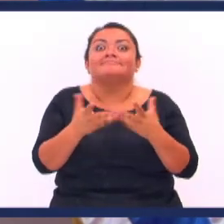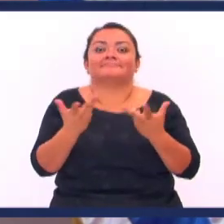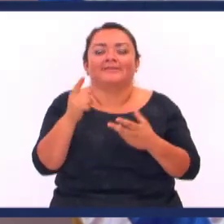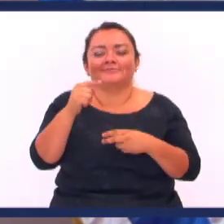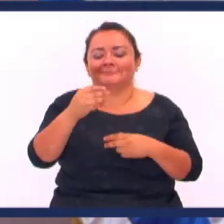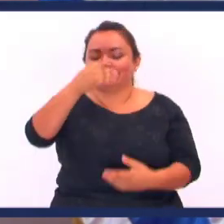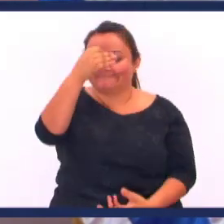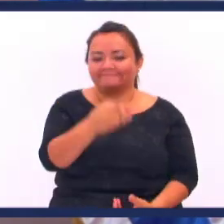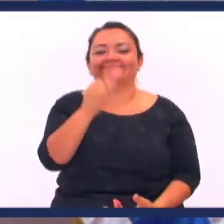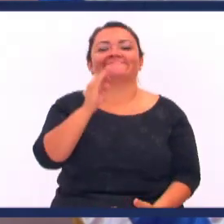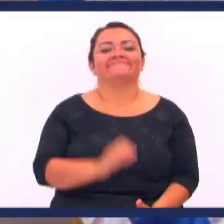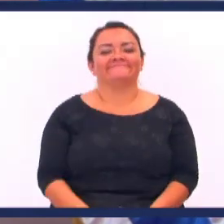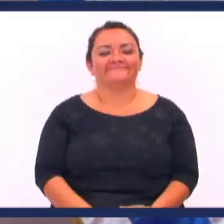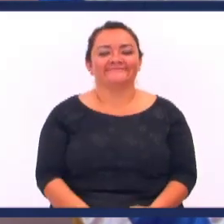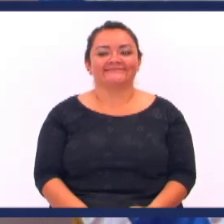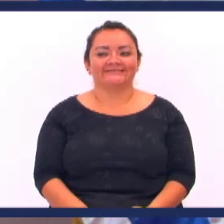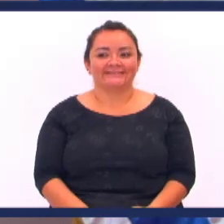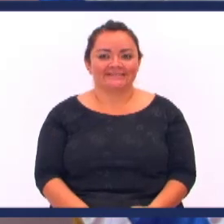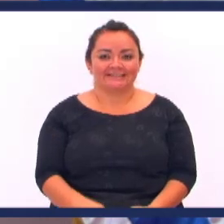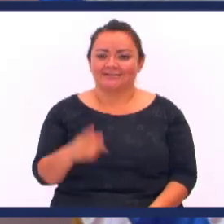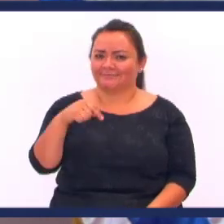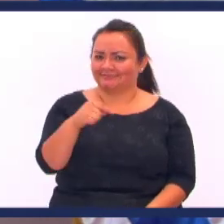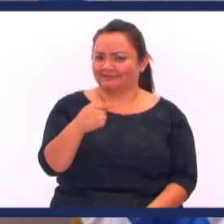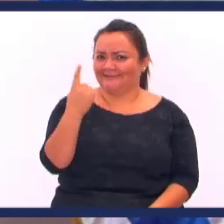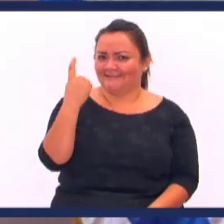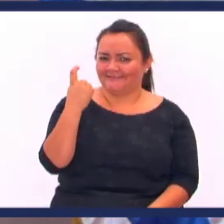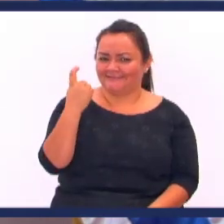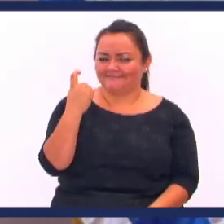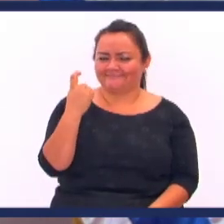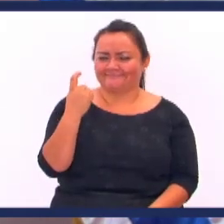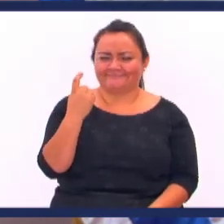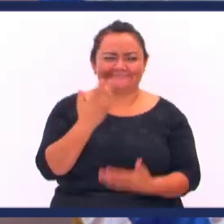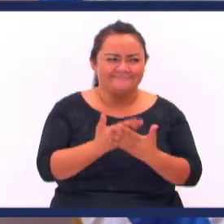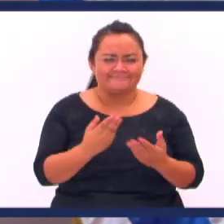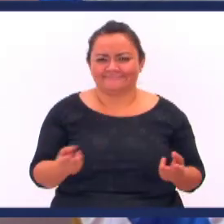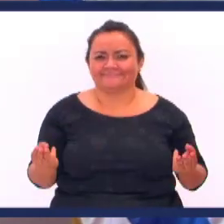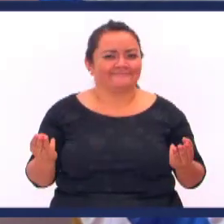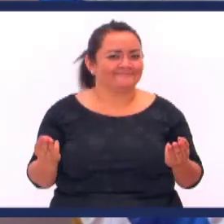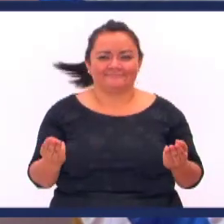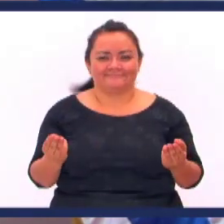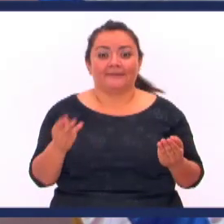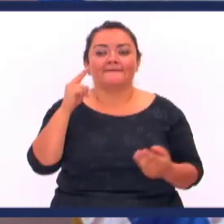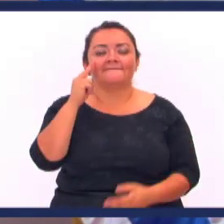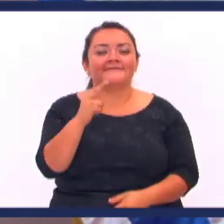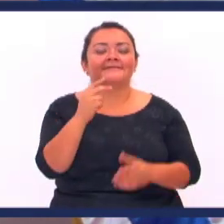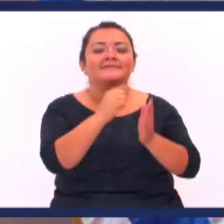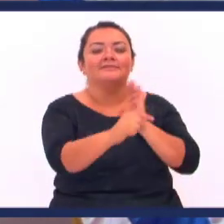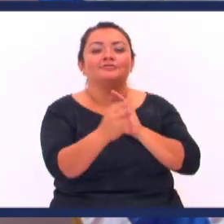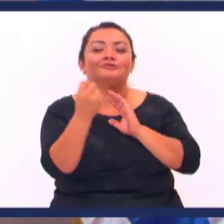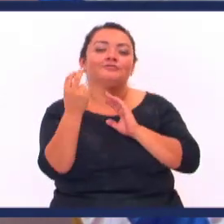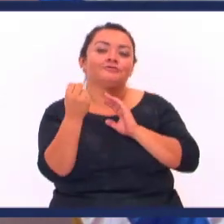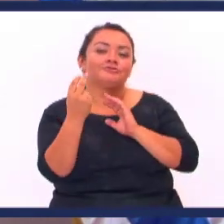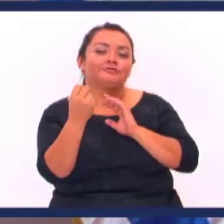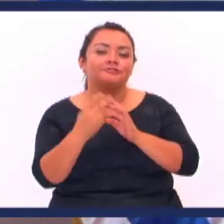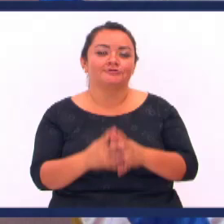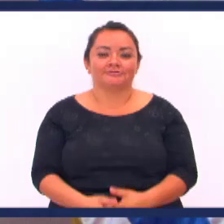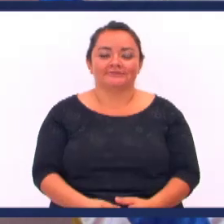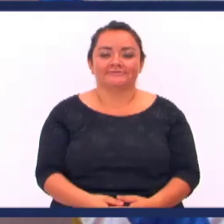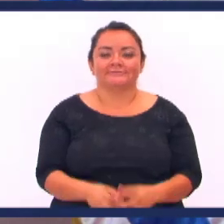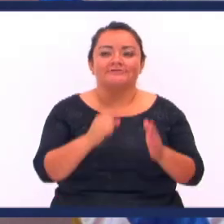Y cabales Sin que os falte Cosa alguna Córrame el versículo 12 Por favor